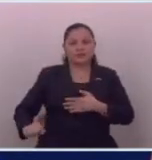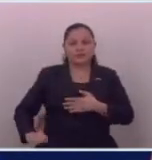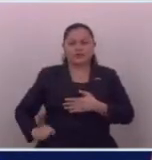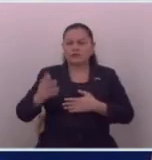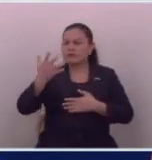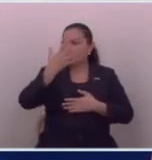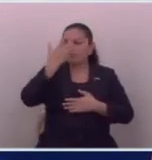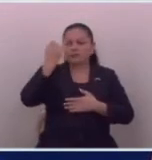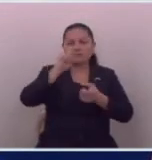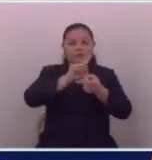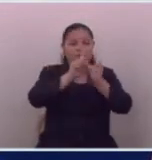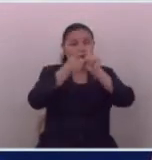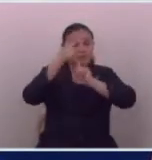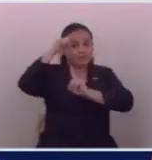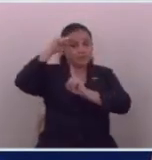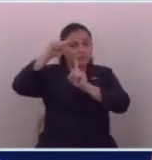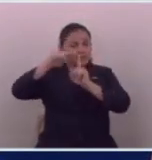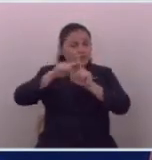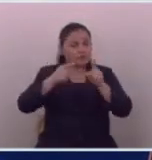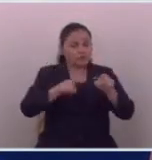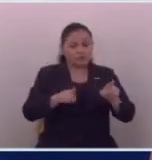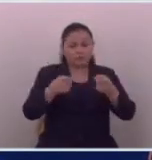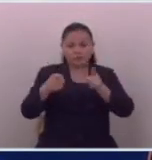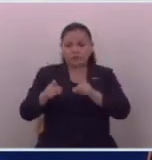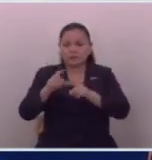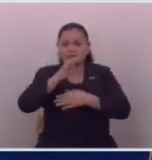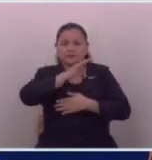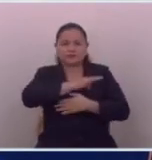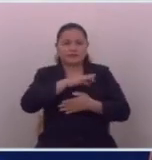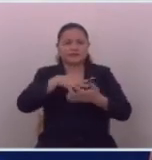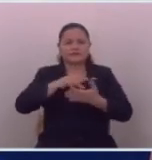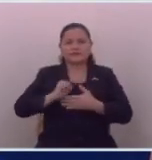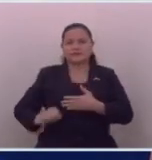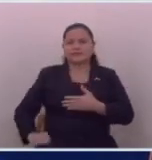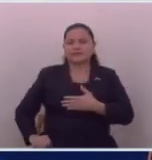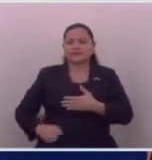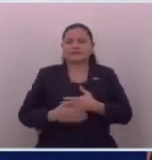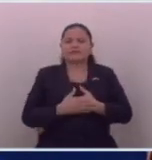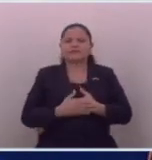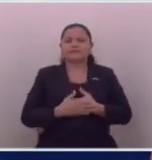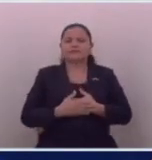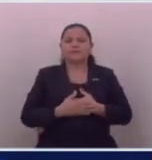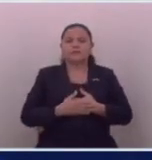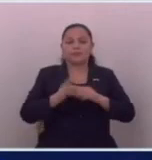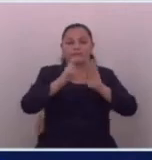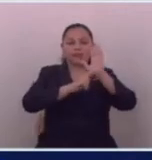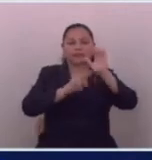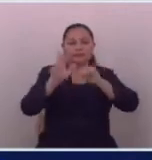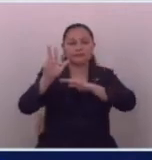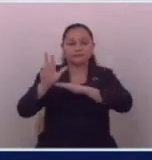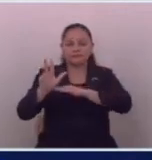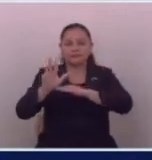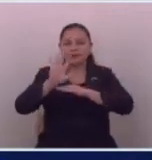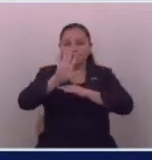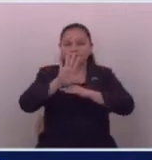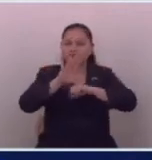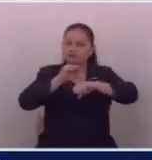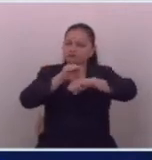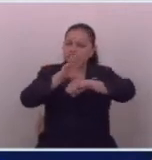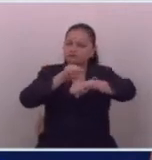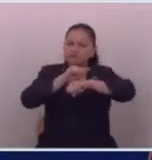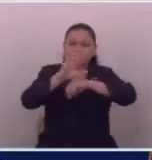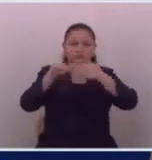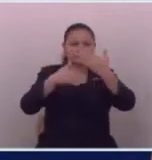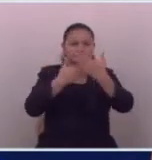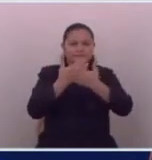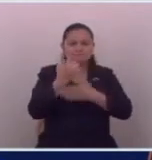los principales cambios positivos que se han generado en favor de la población. Romanos 3. Su exhortación a